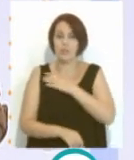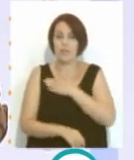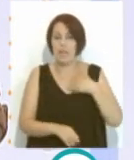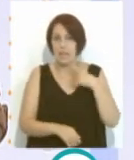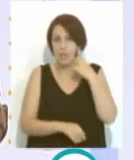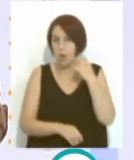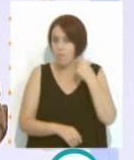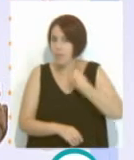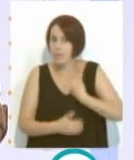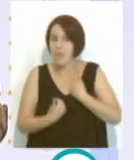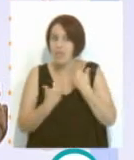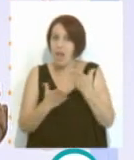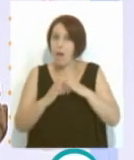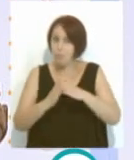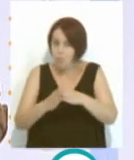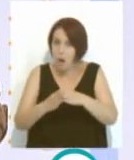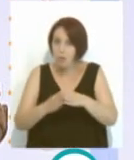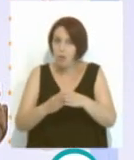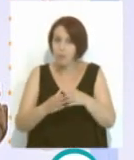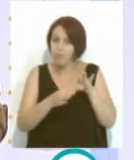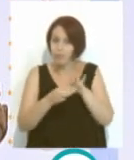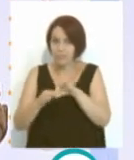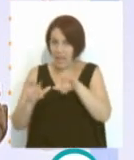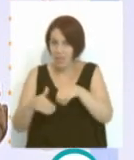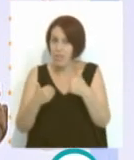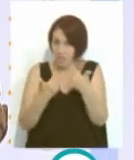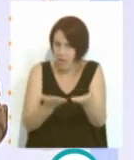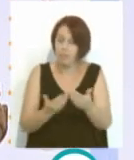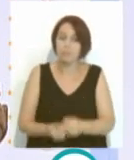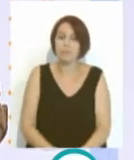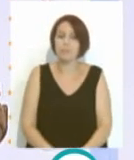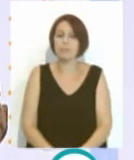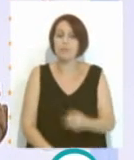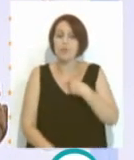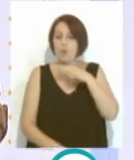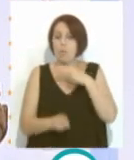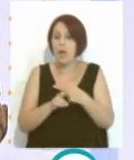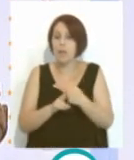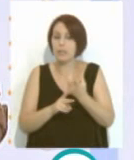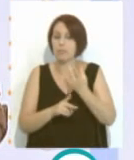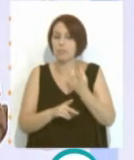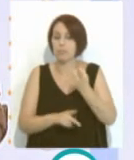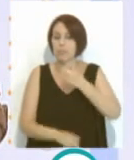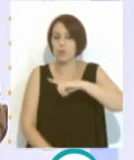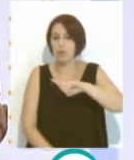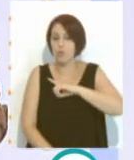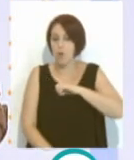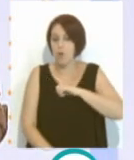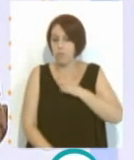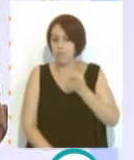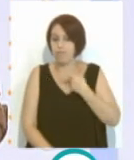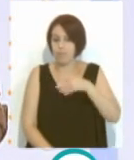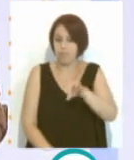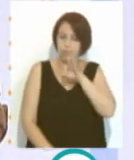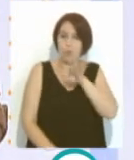tradición de dárselo a un portuense que esté ligado con el Cádiz y el nombre que estaba barajado para